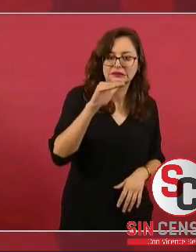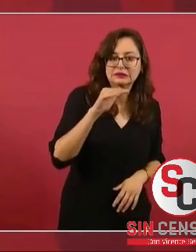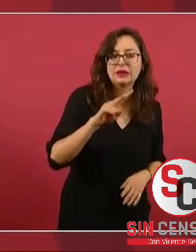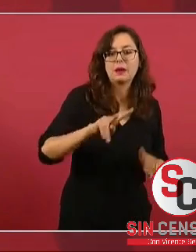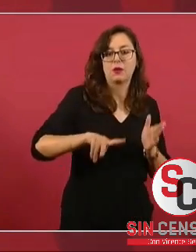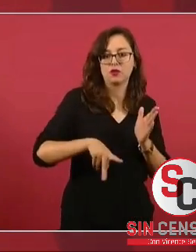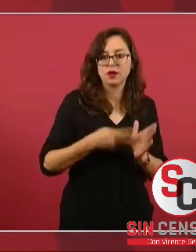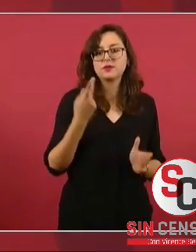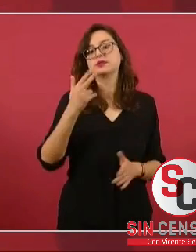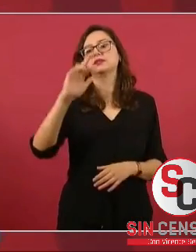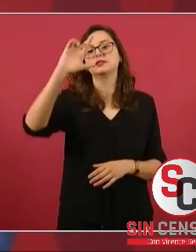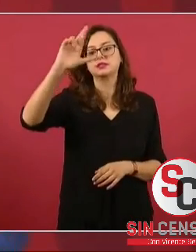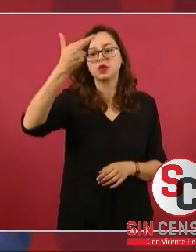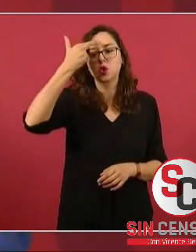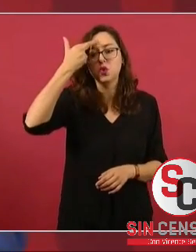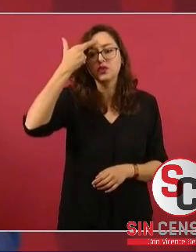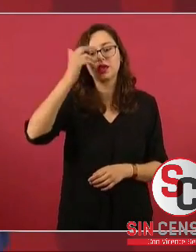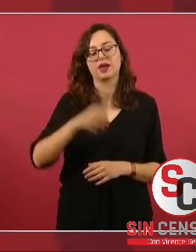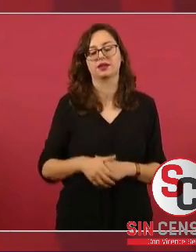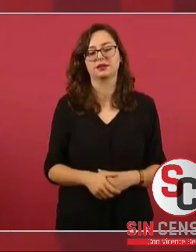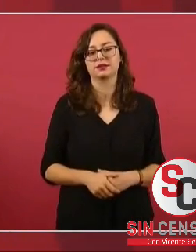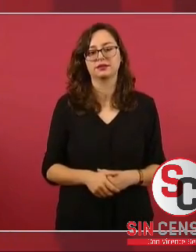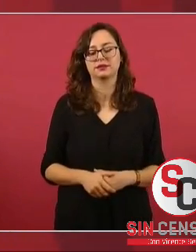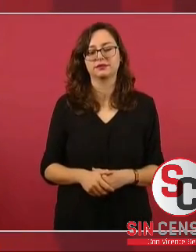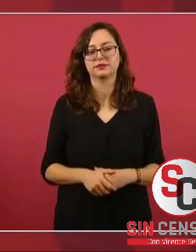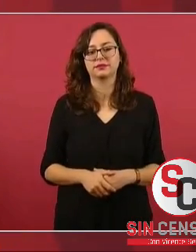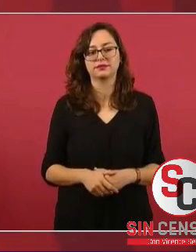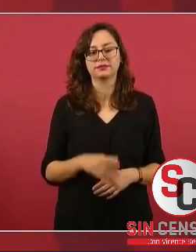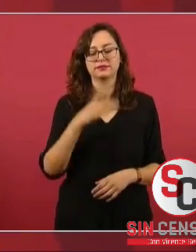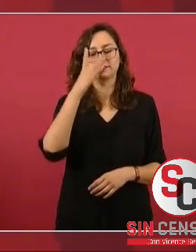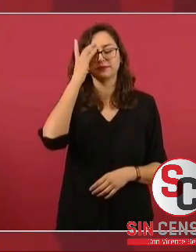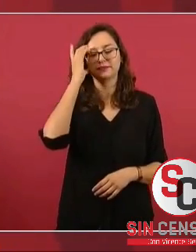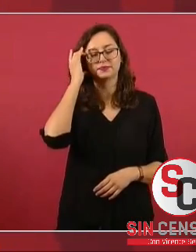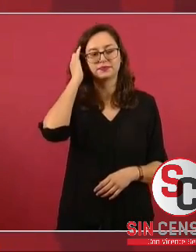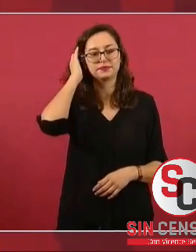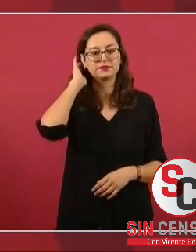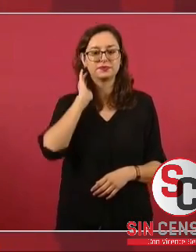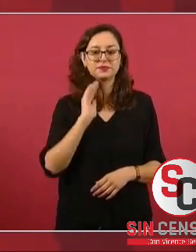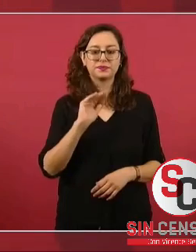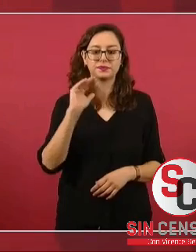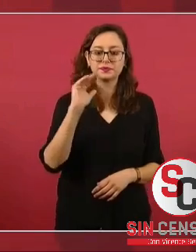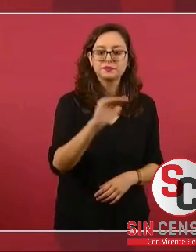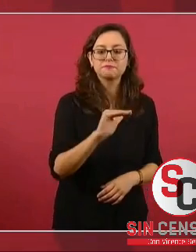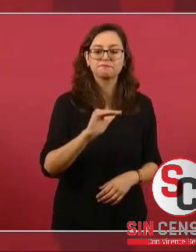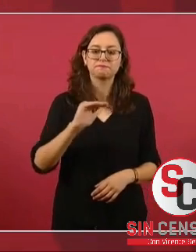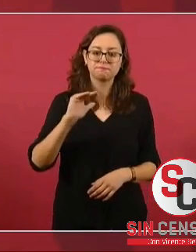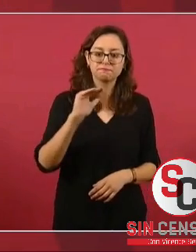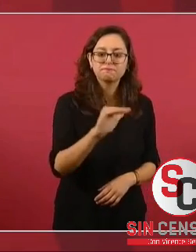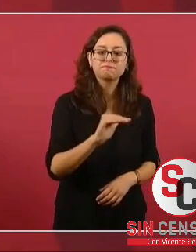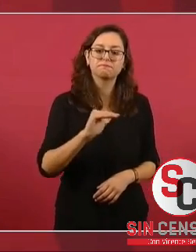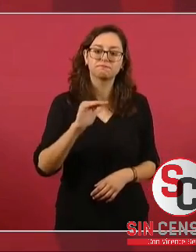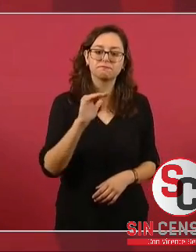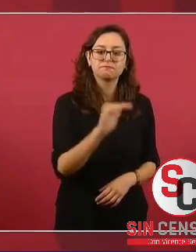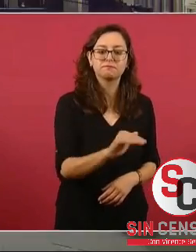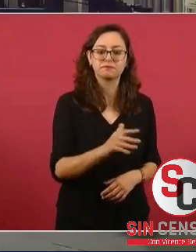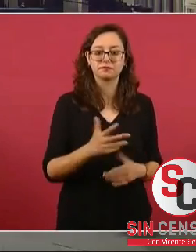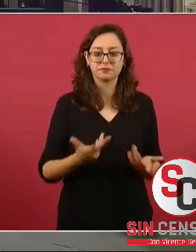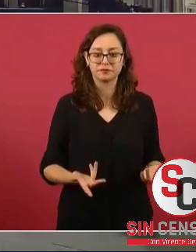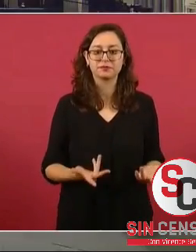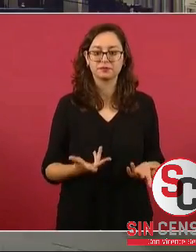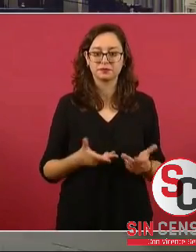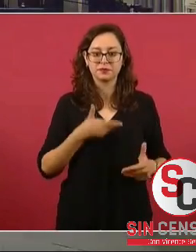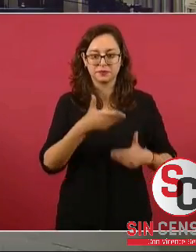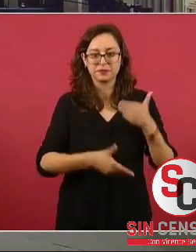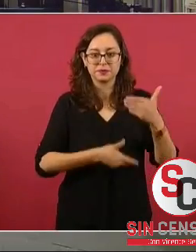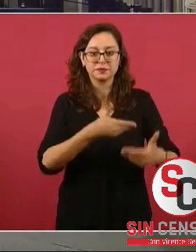empujando para que las cosas